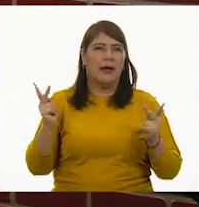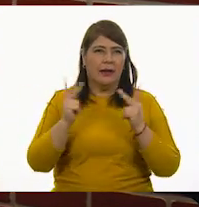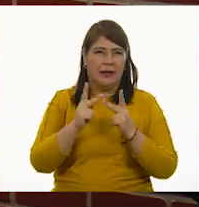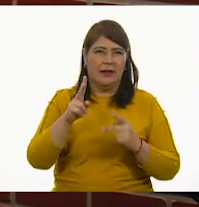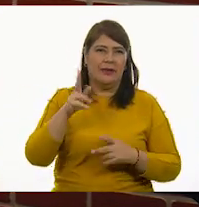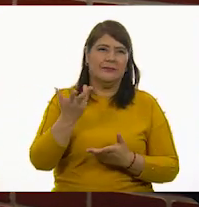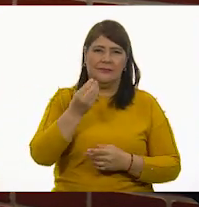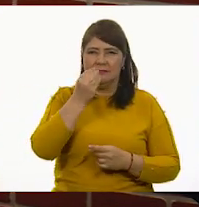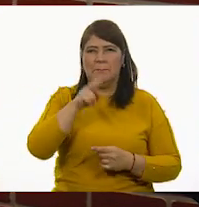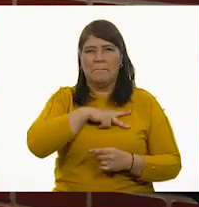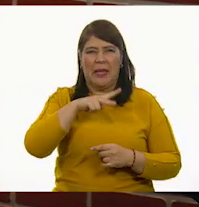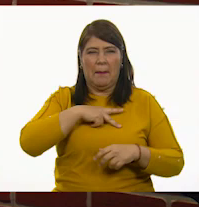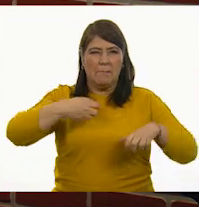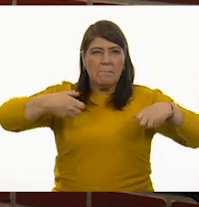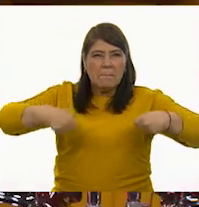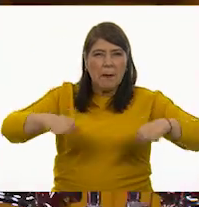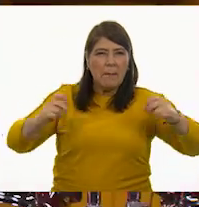mi moto.